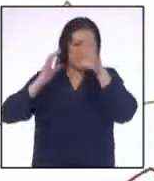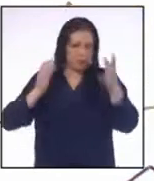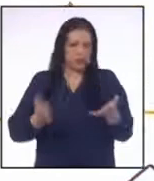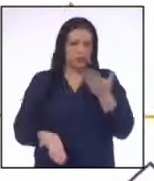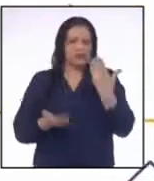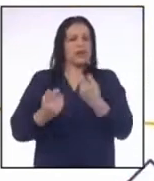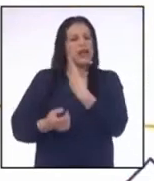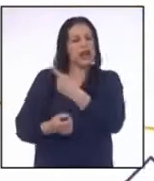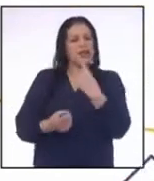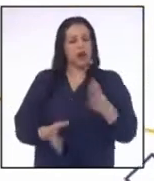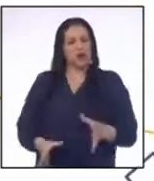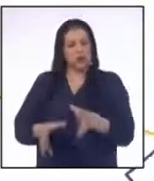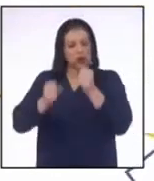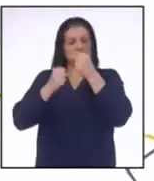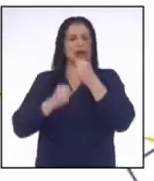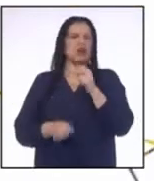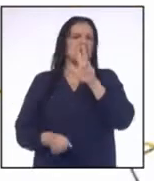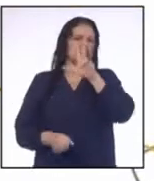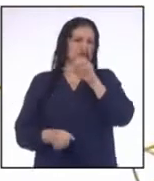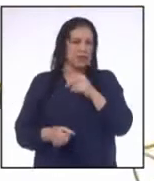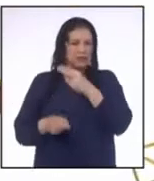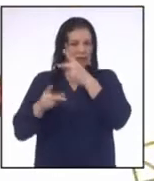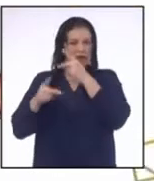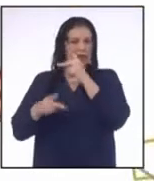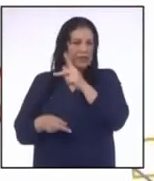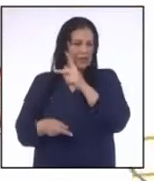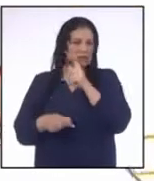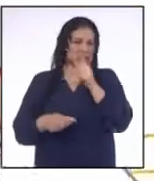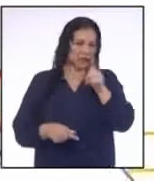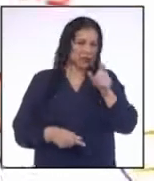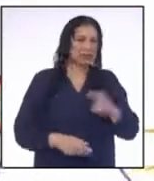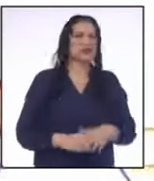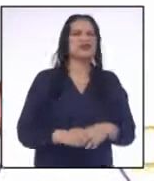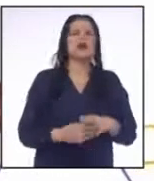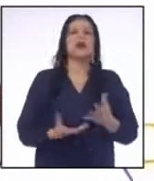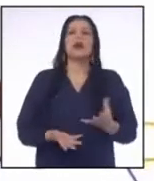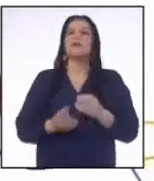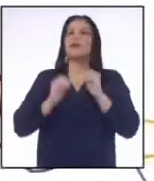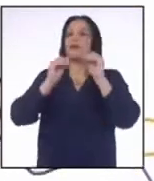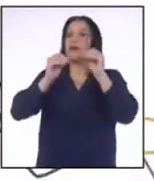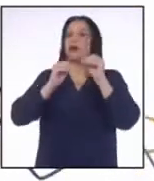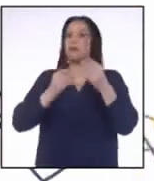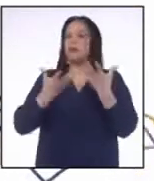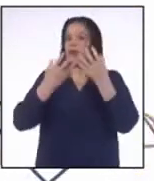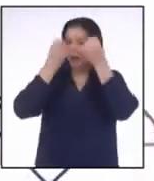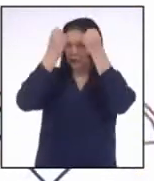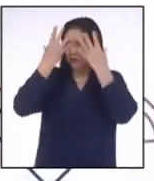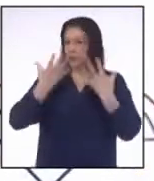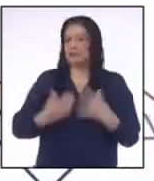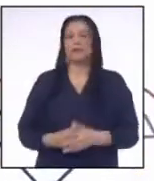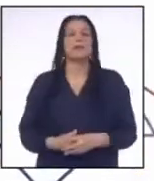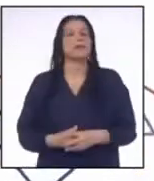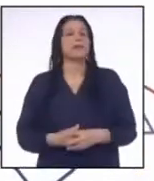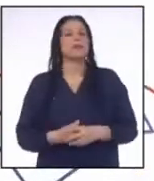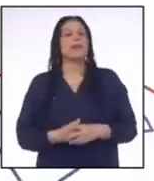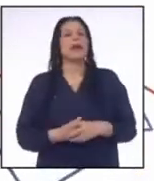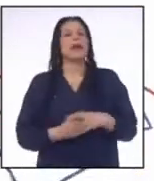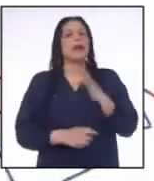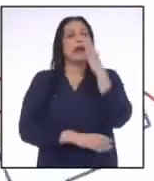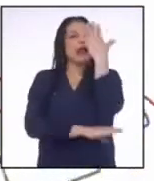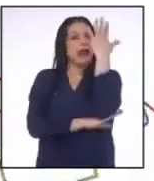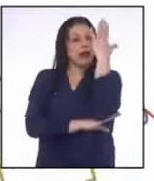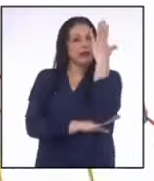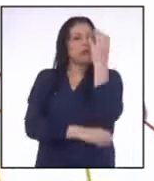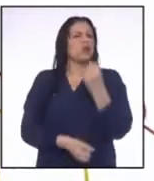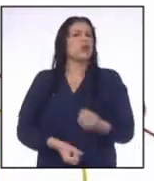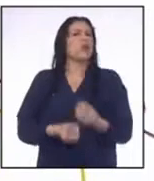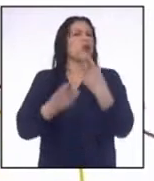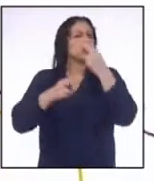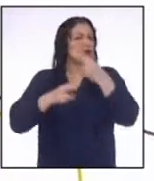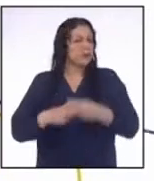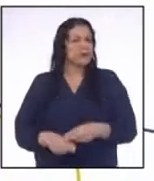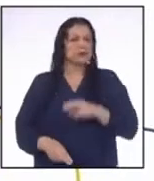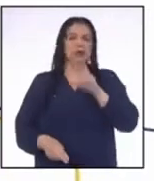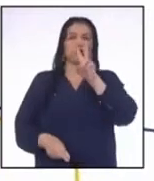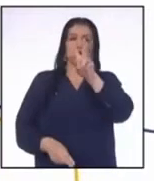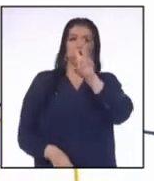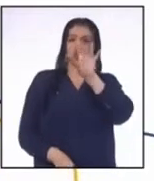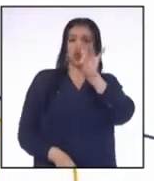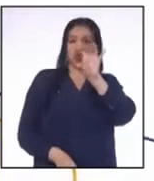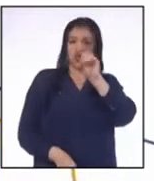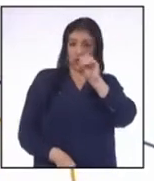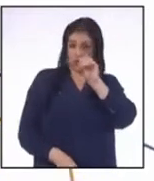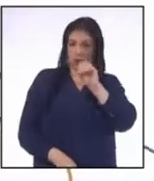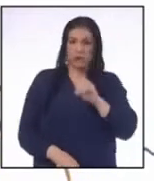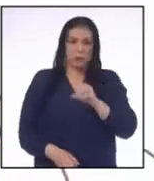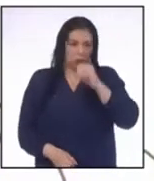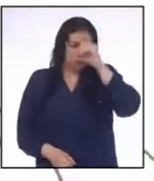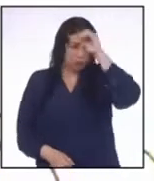30 Kilogramos cada uno lo primero es Ubicar los datos el peso del árbol en El camión es 280 kilogramos